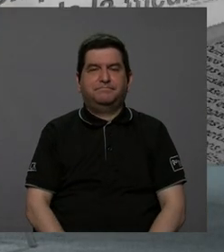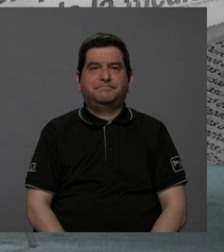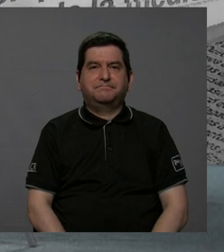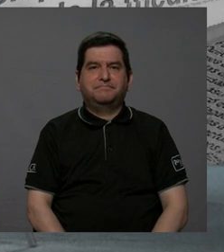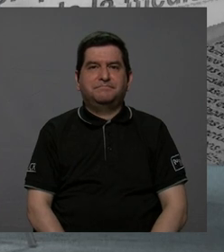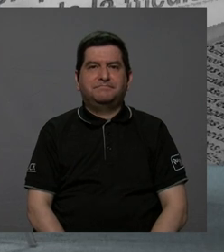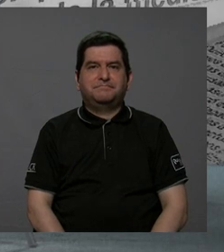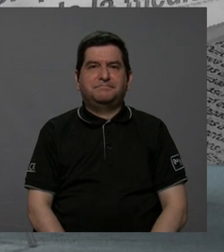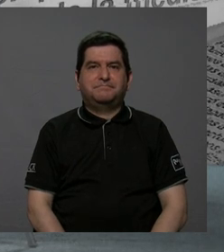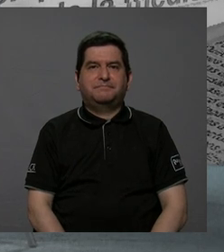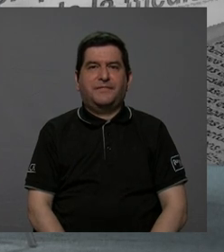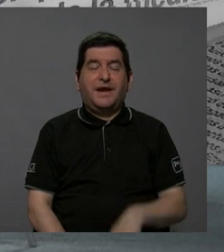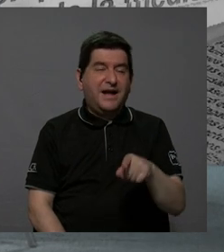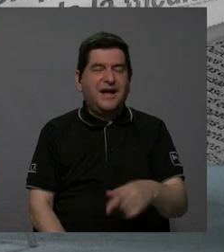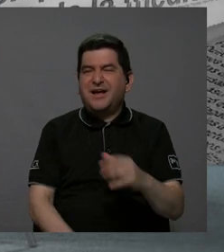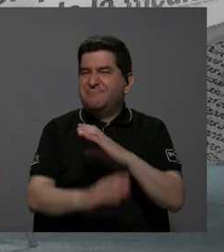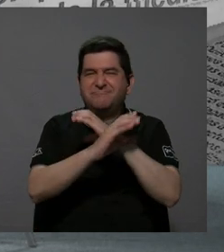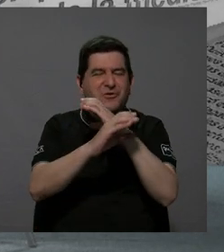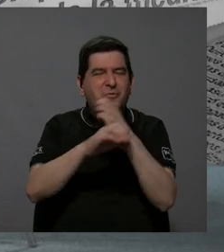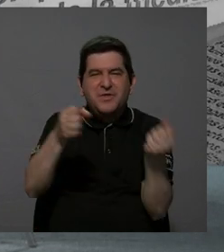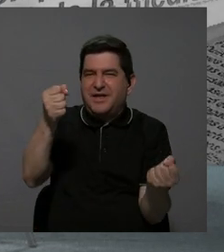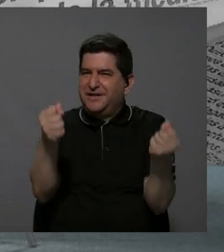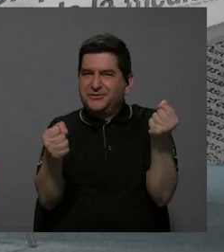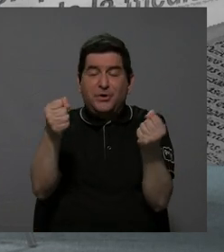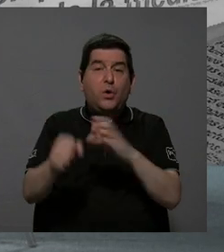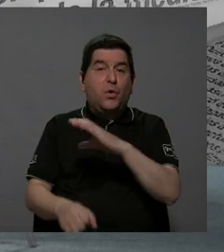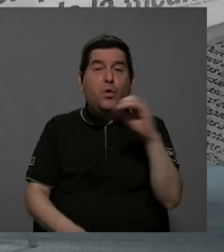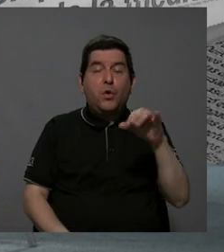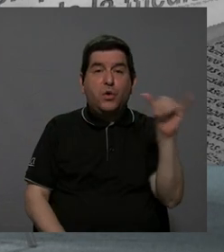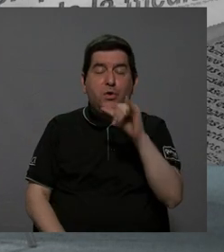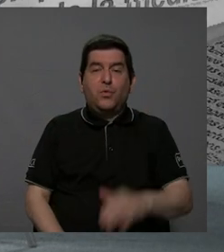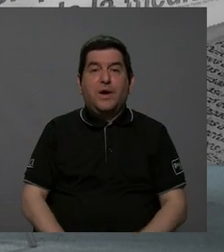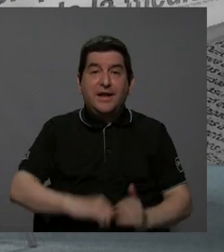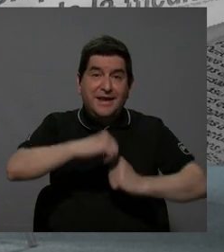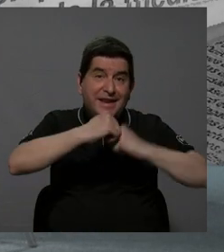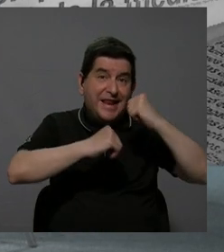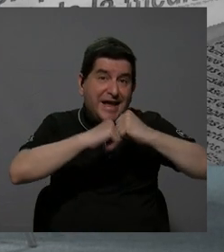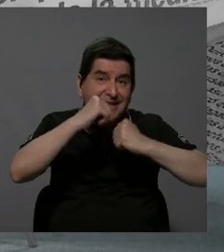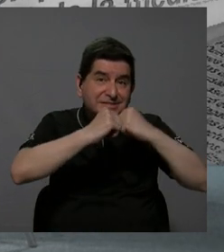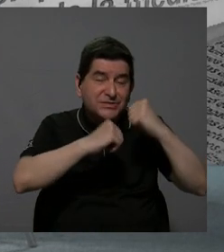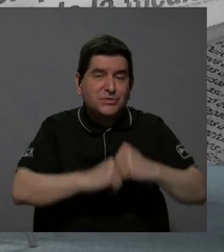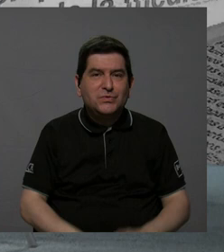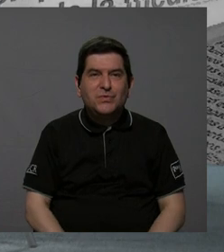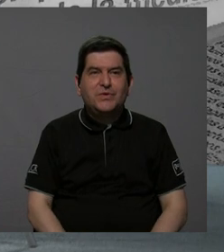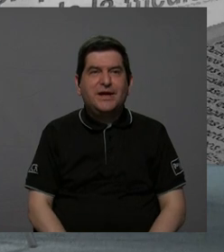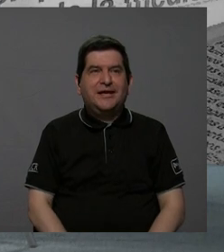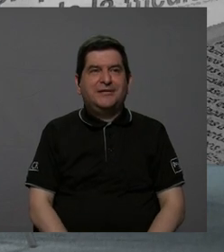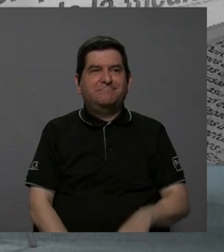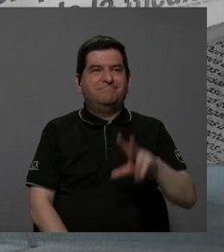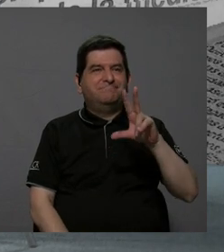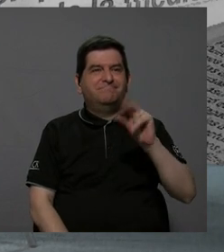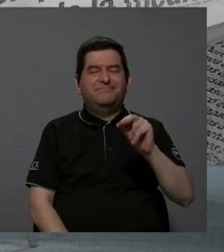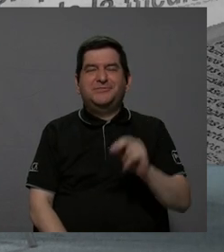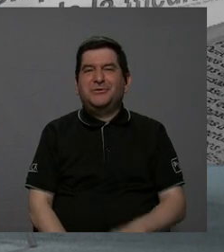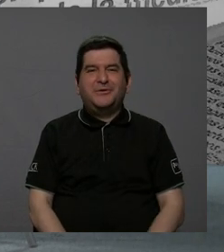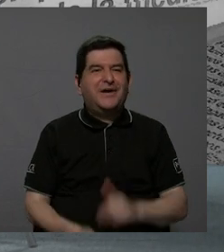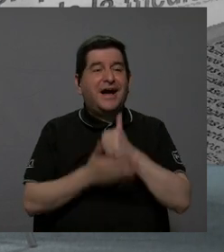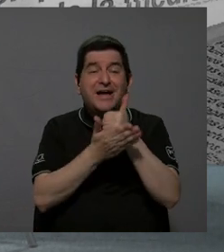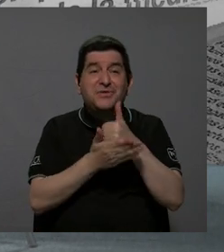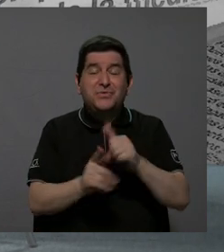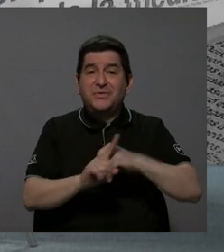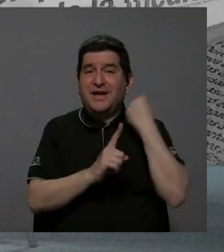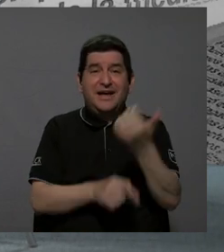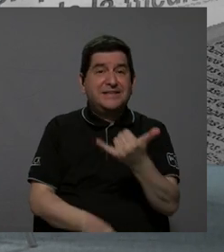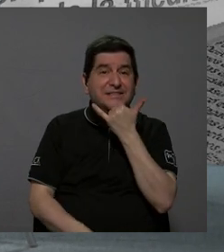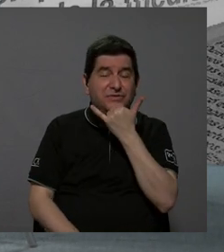adelantamientos, imprudencias al volante, pero también tenemos una infraestructura que no logra perdonar esos errores, porque